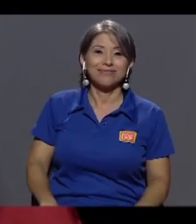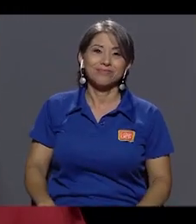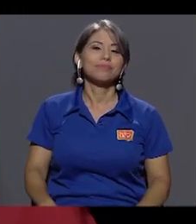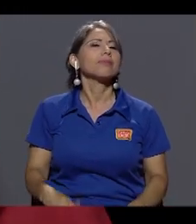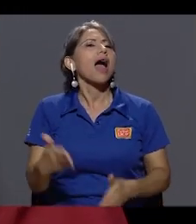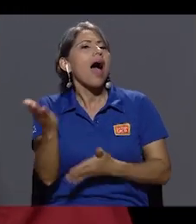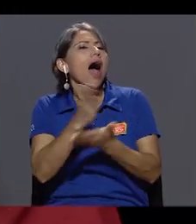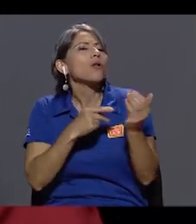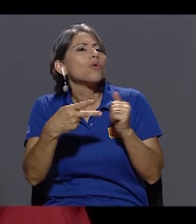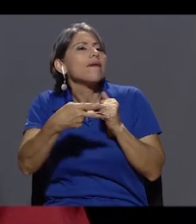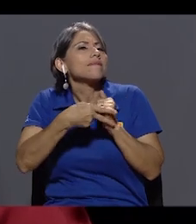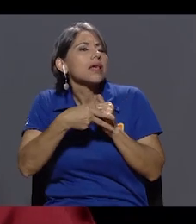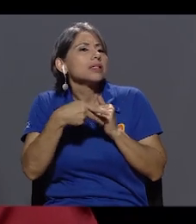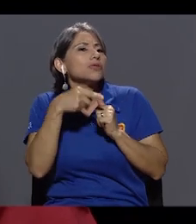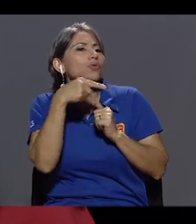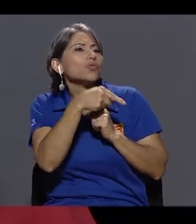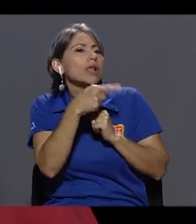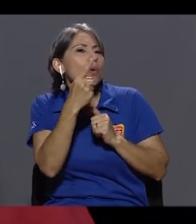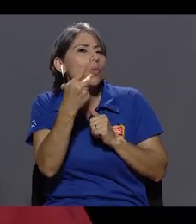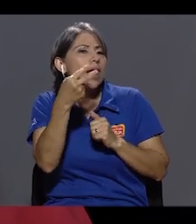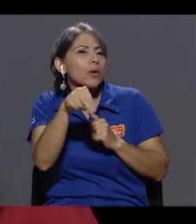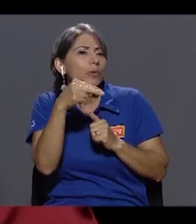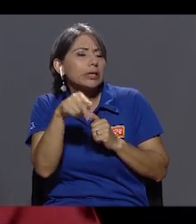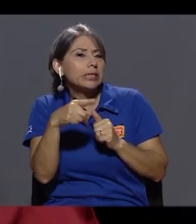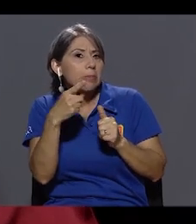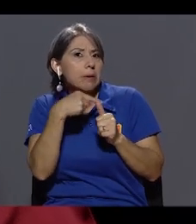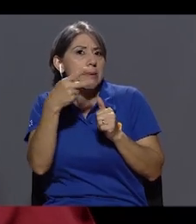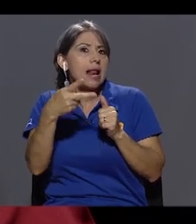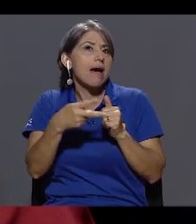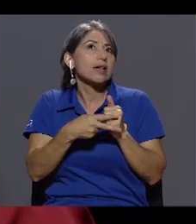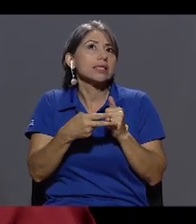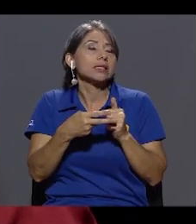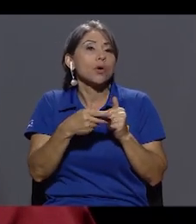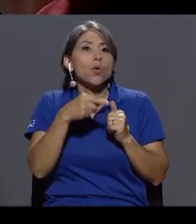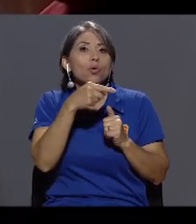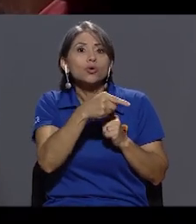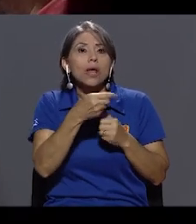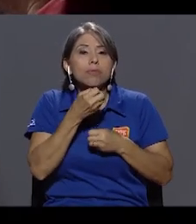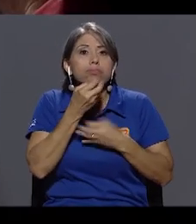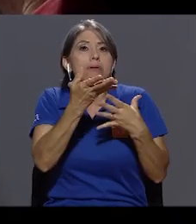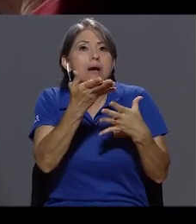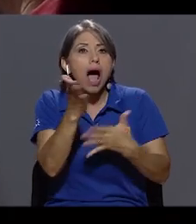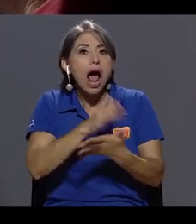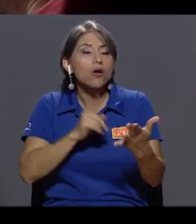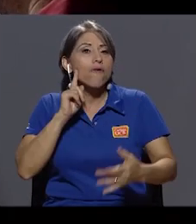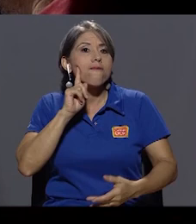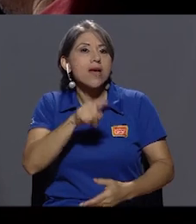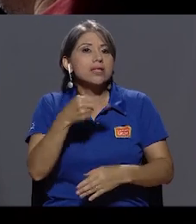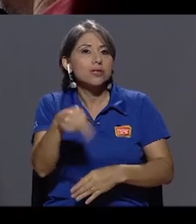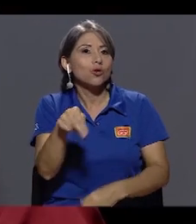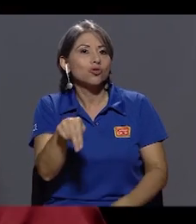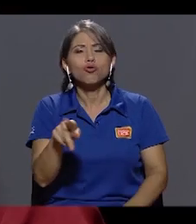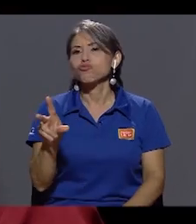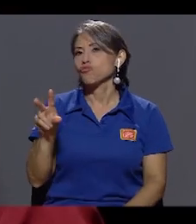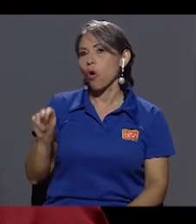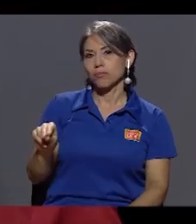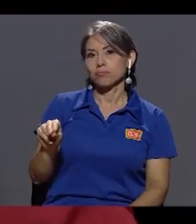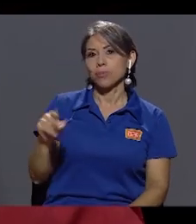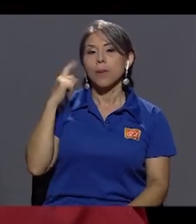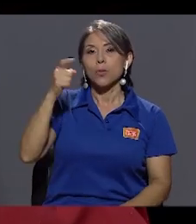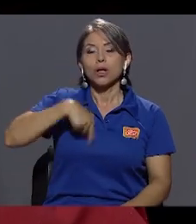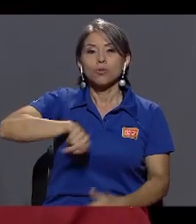¿Alguna vez una primicia le ha jugado un fake news? No, mira, es que no, porque como te dije anteriormente, nuestro